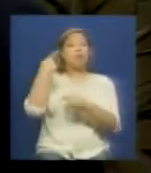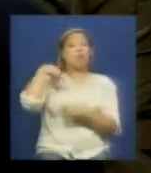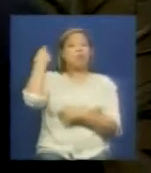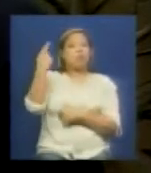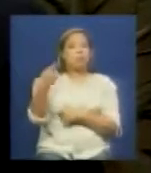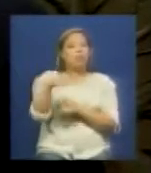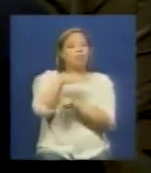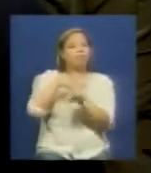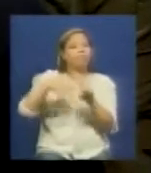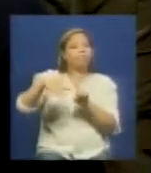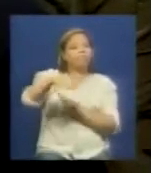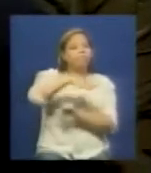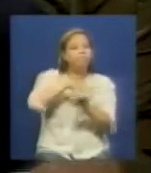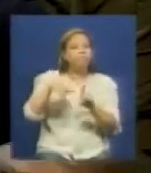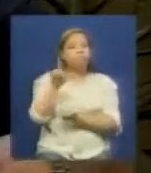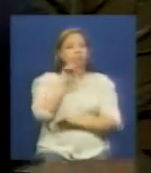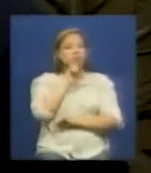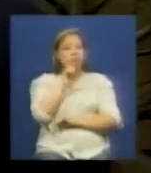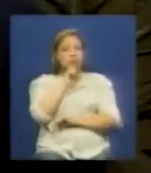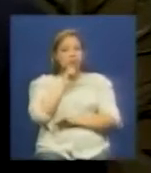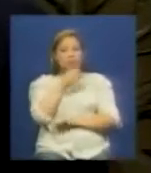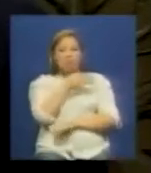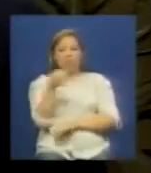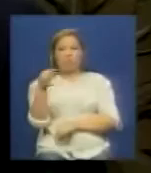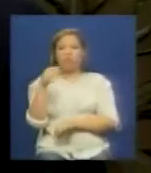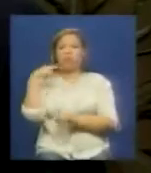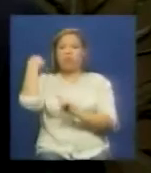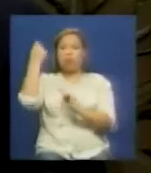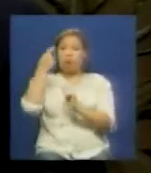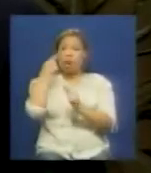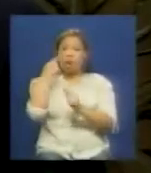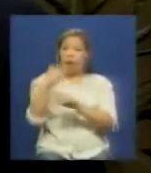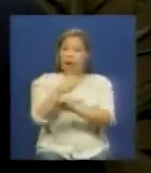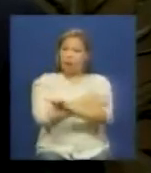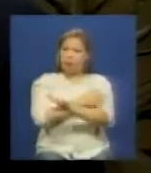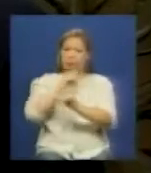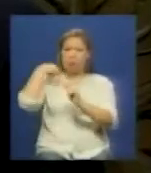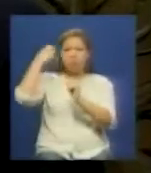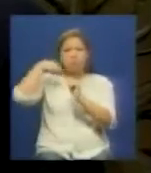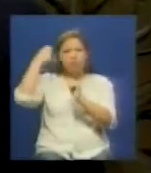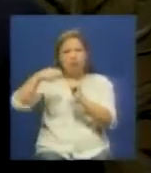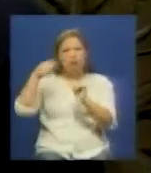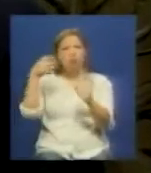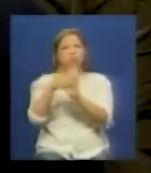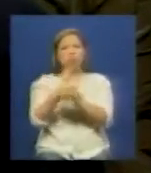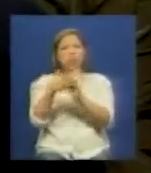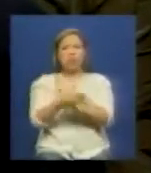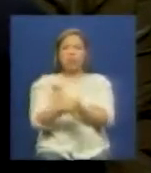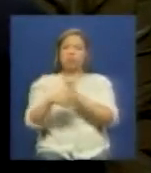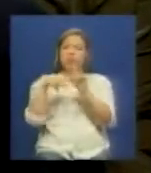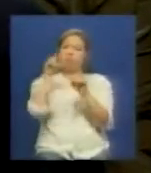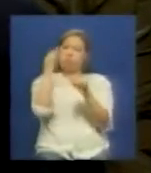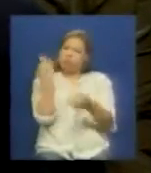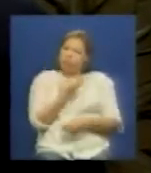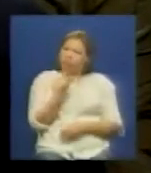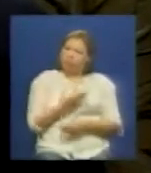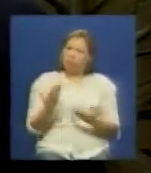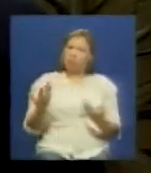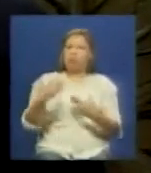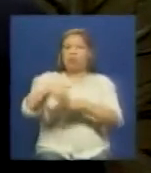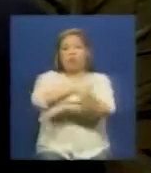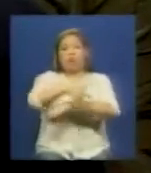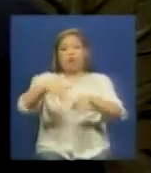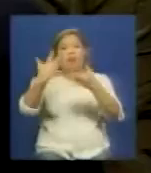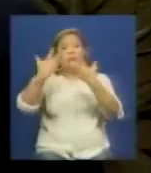fíjate una cosa excelente ese video que ustedes acaban de pasar en solidaridad pues con la gente de